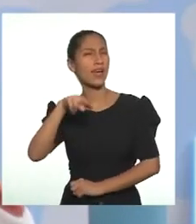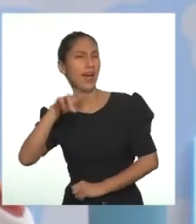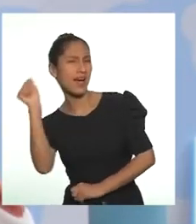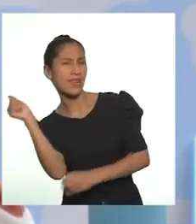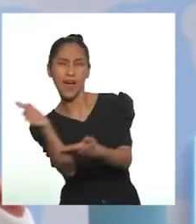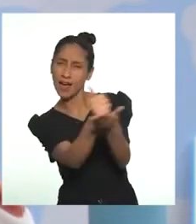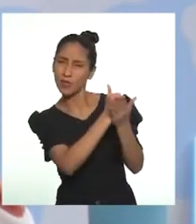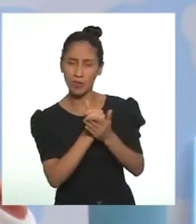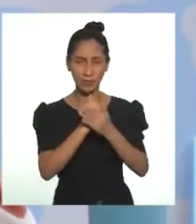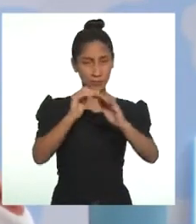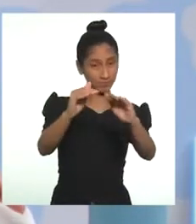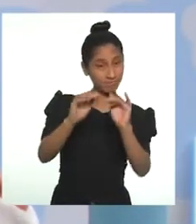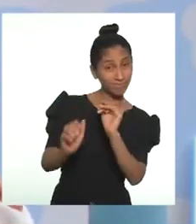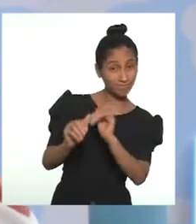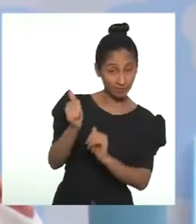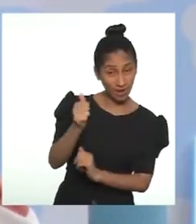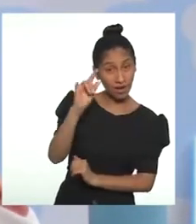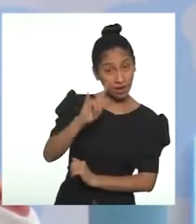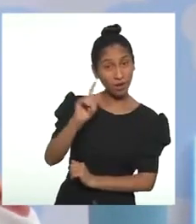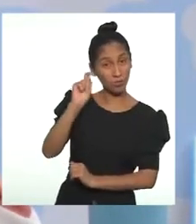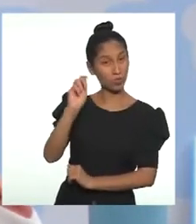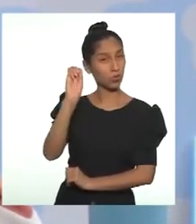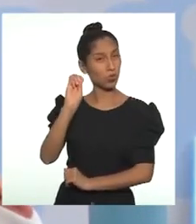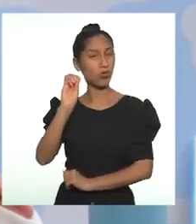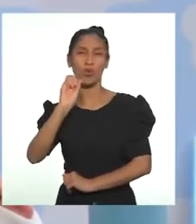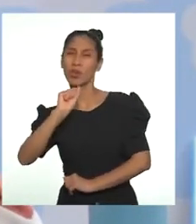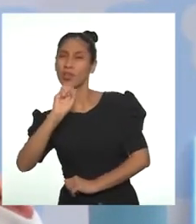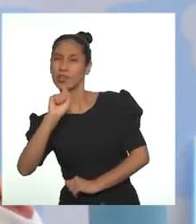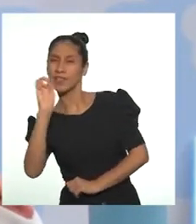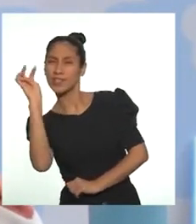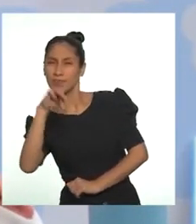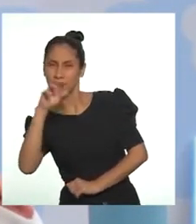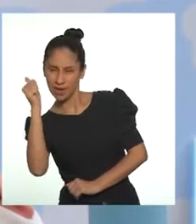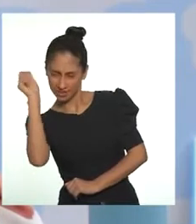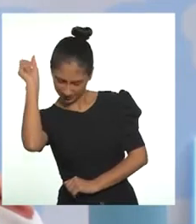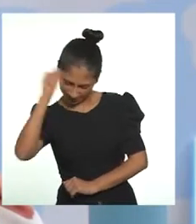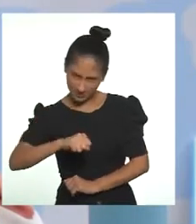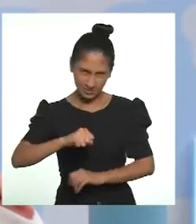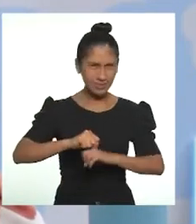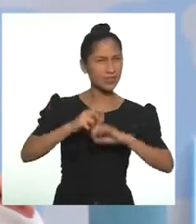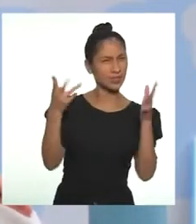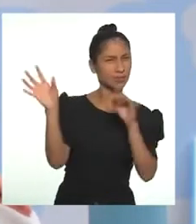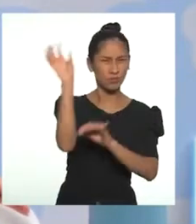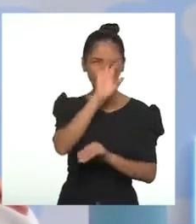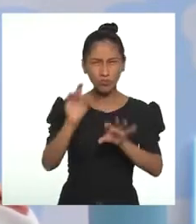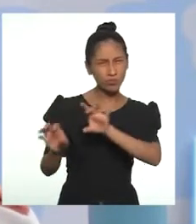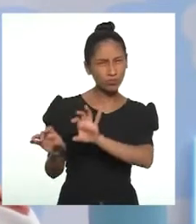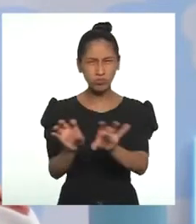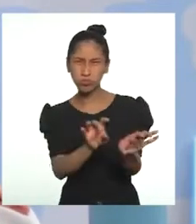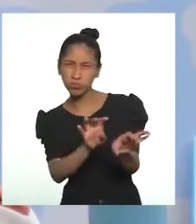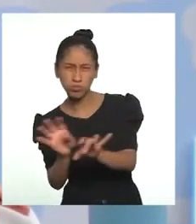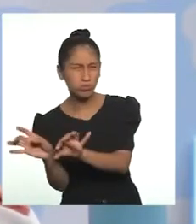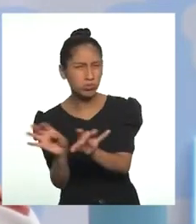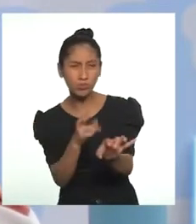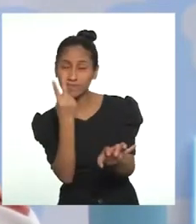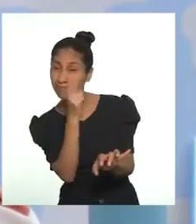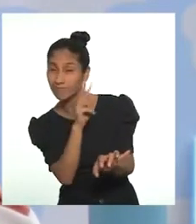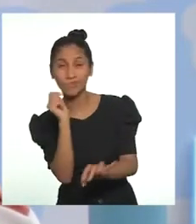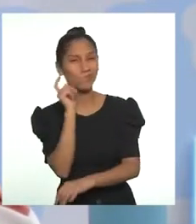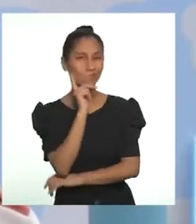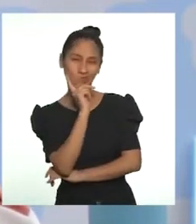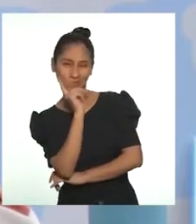Autoestima, sí, claro. Autoestima, buscando, buscando.